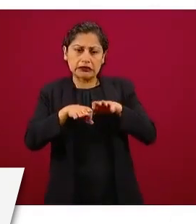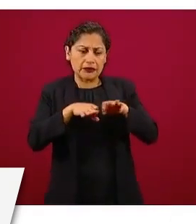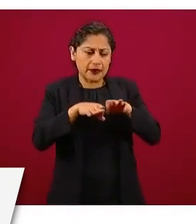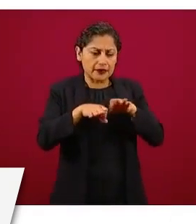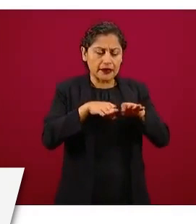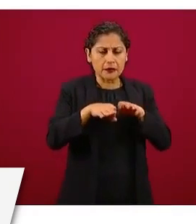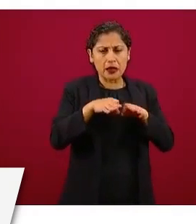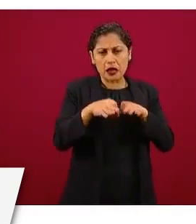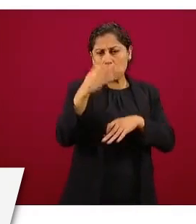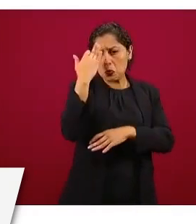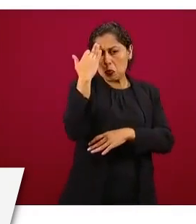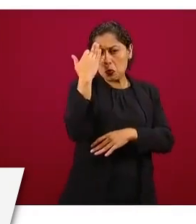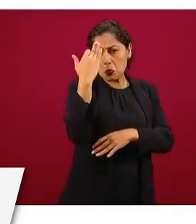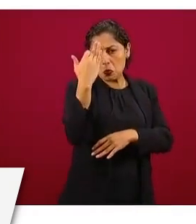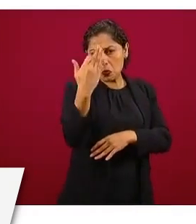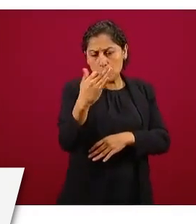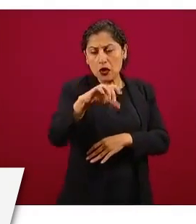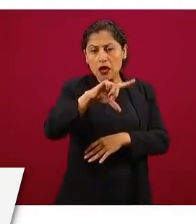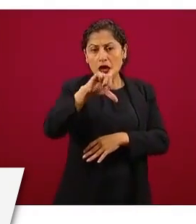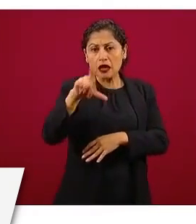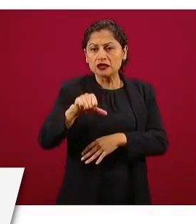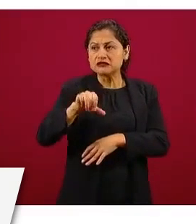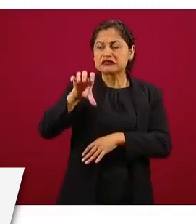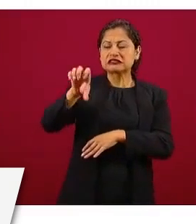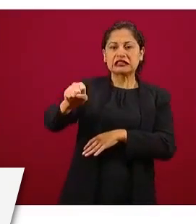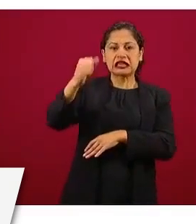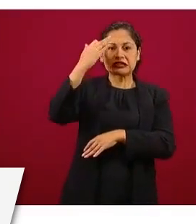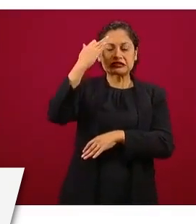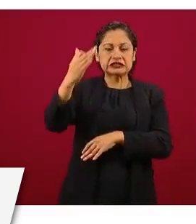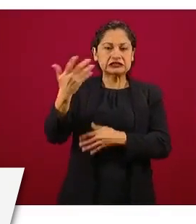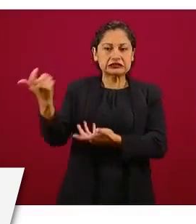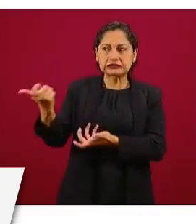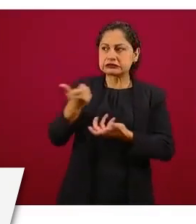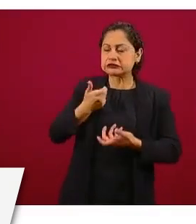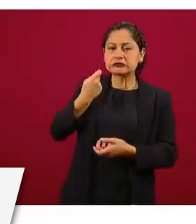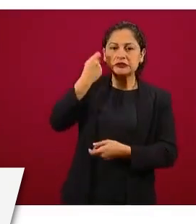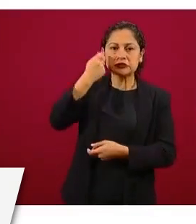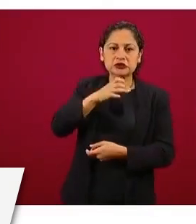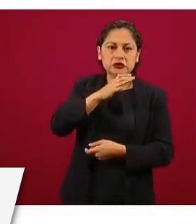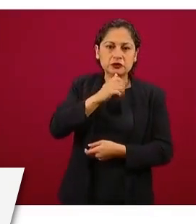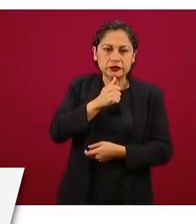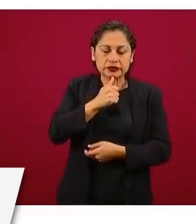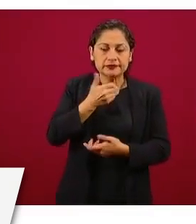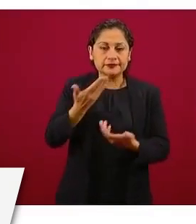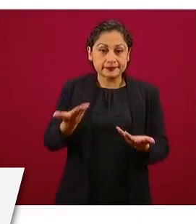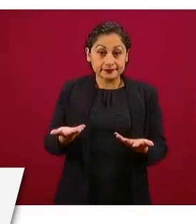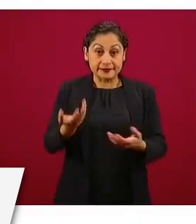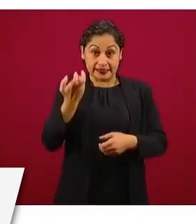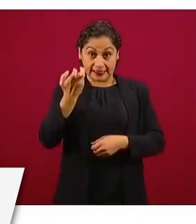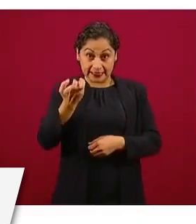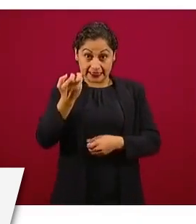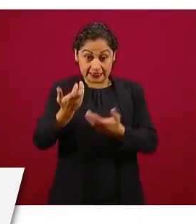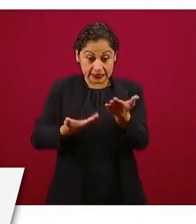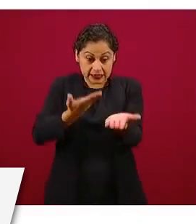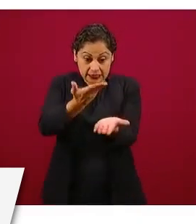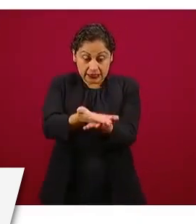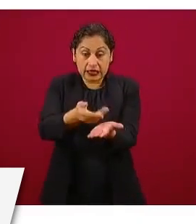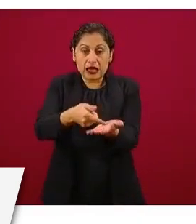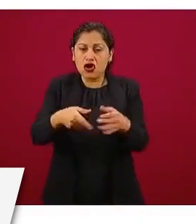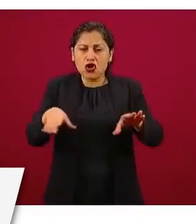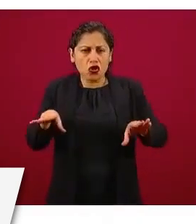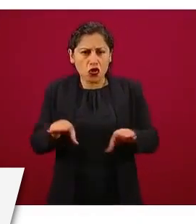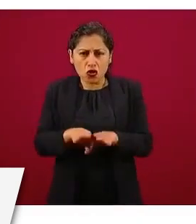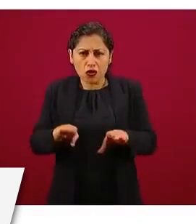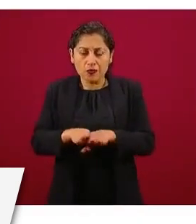el mínimo para tener una pensión garantizada. Ahora, la pregunta relevante es cómo se va a obtener eso y la forma en la que se va a obtener es un